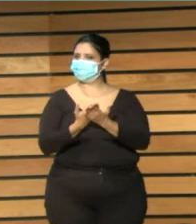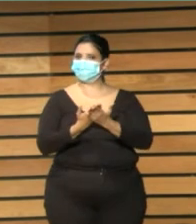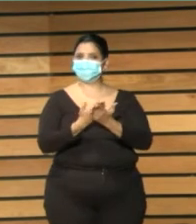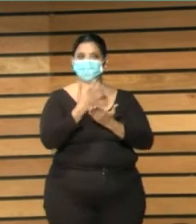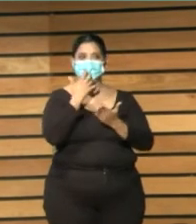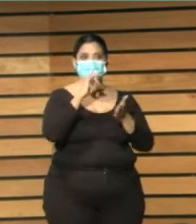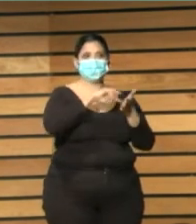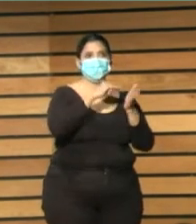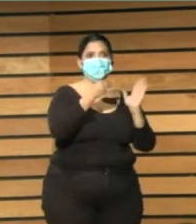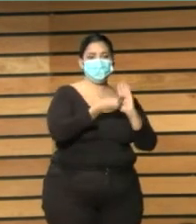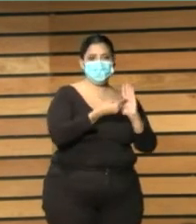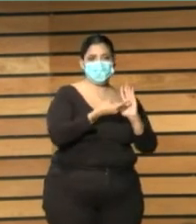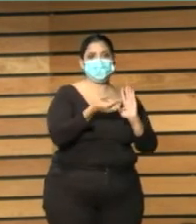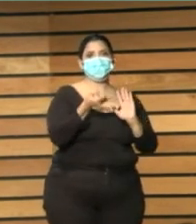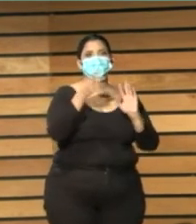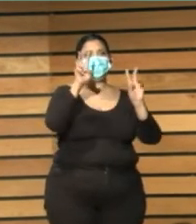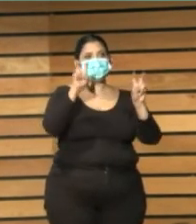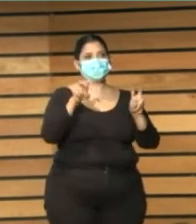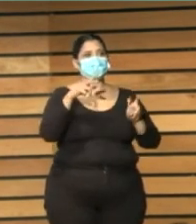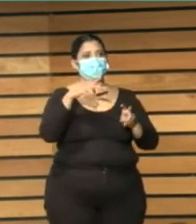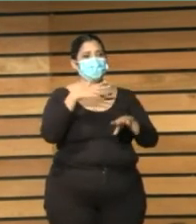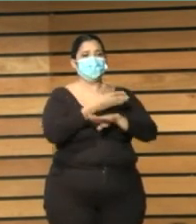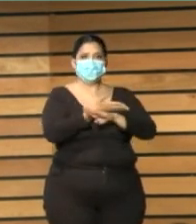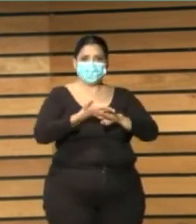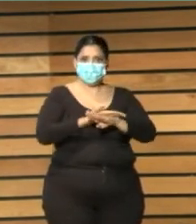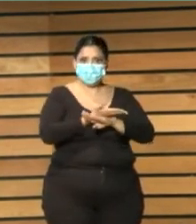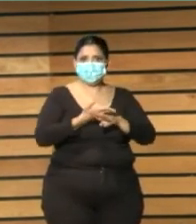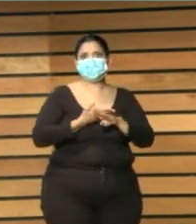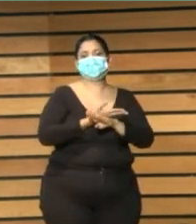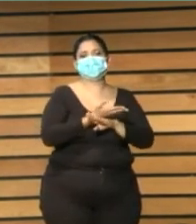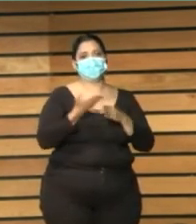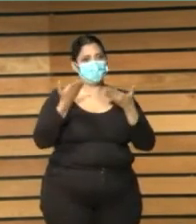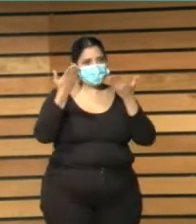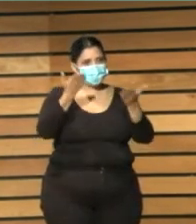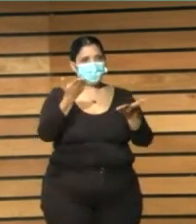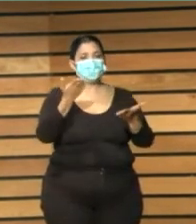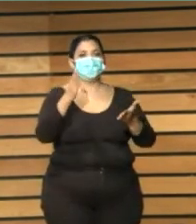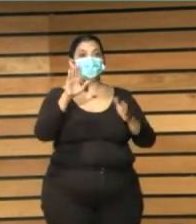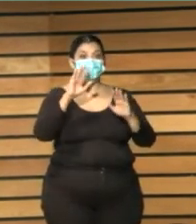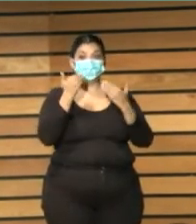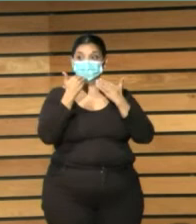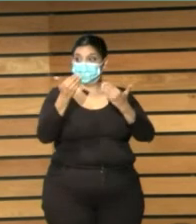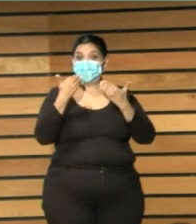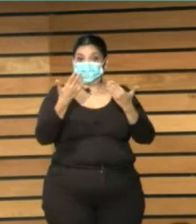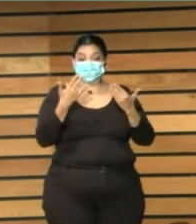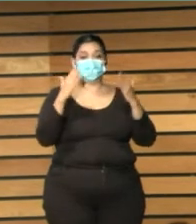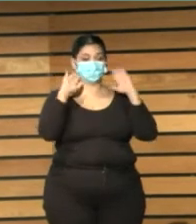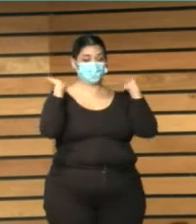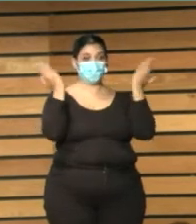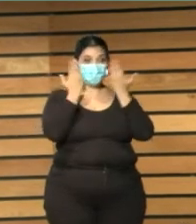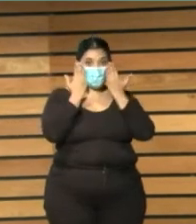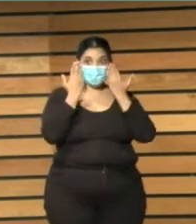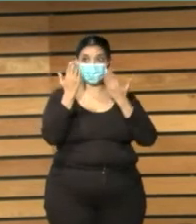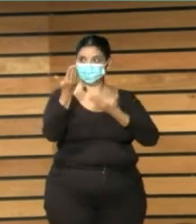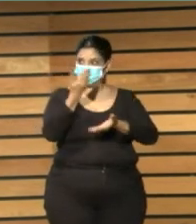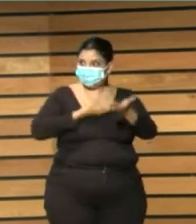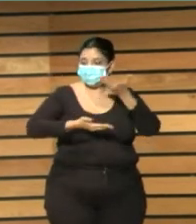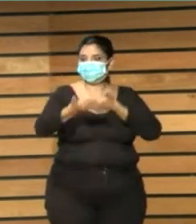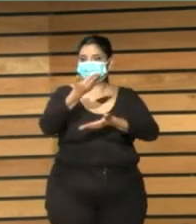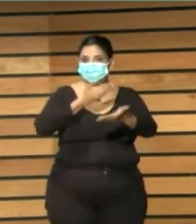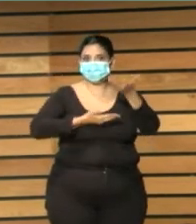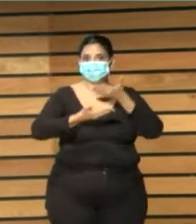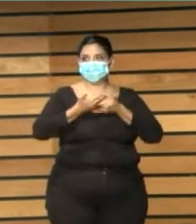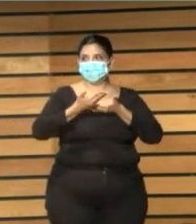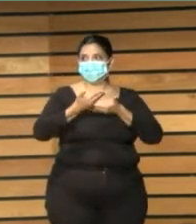estratégicos del ministerio pero se ha conocido y se ha desarrollado a través de congresos y nos parece muy oportuno traer a